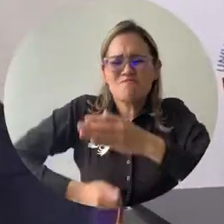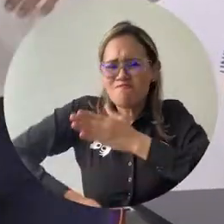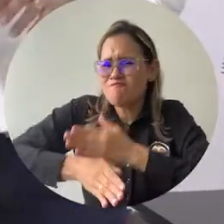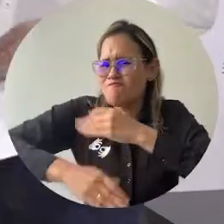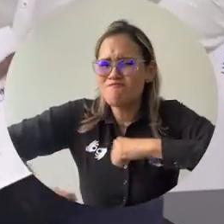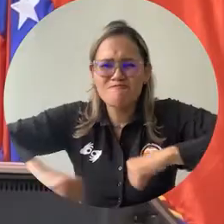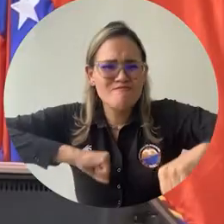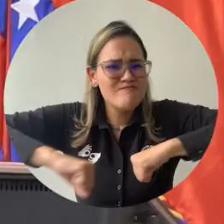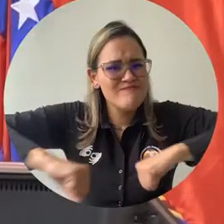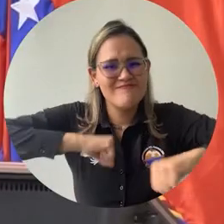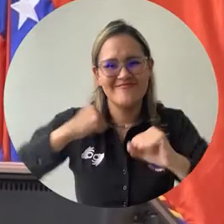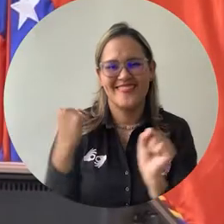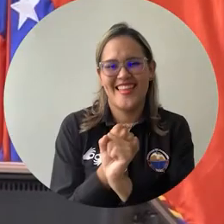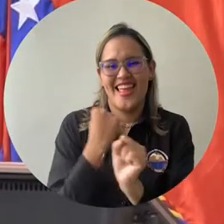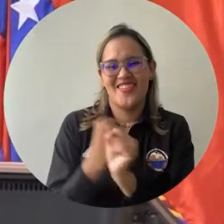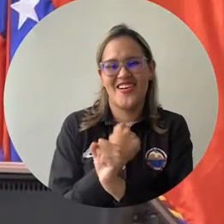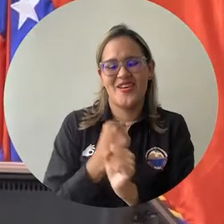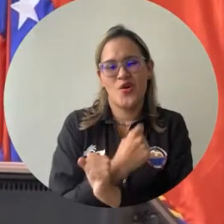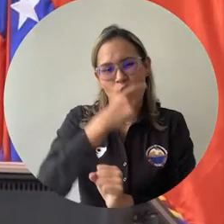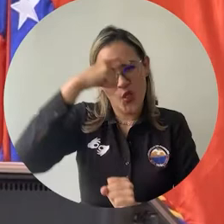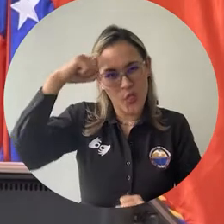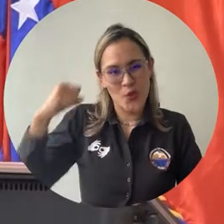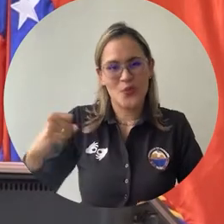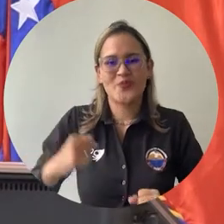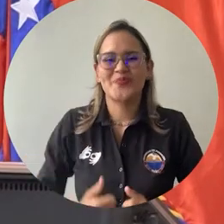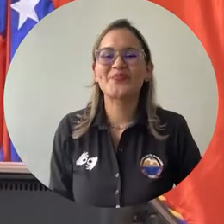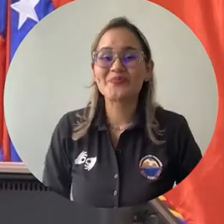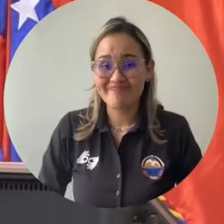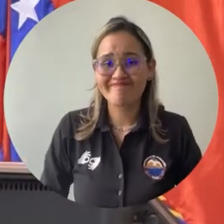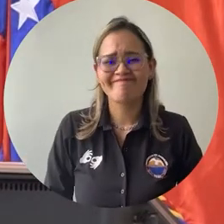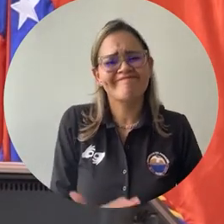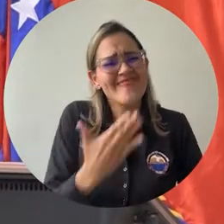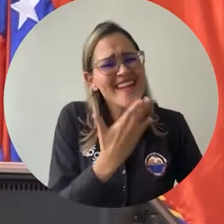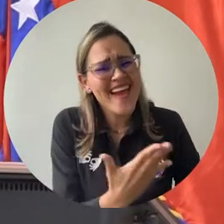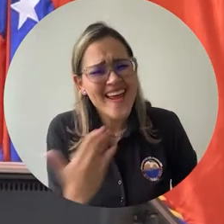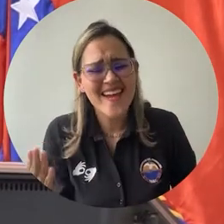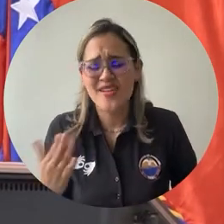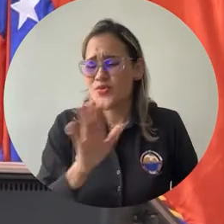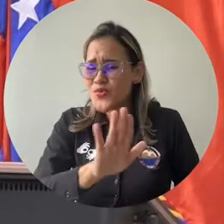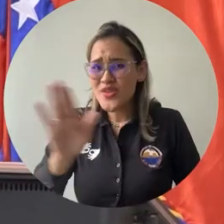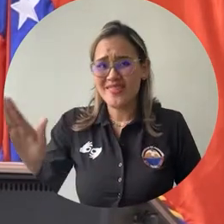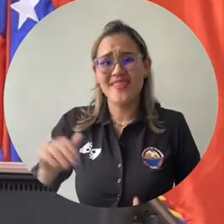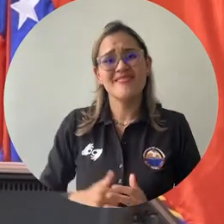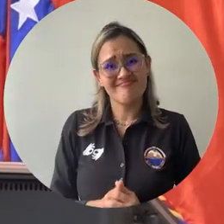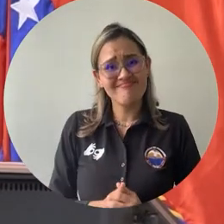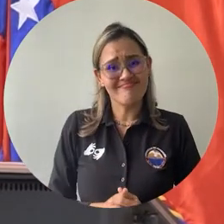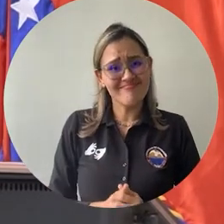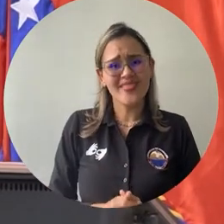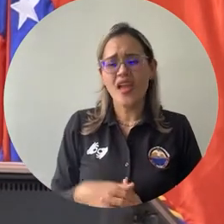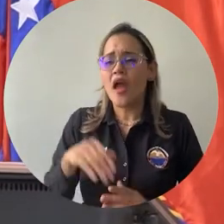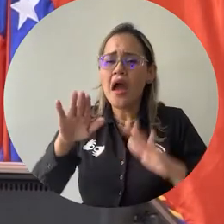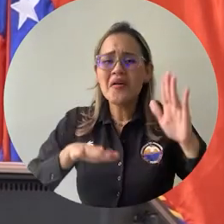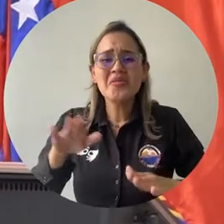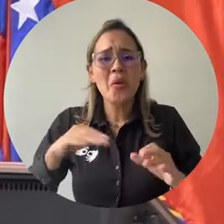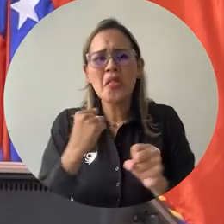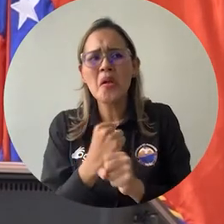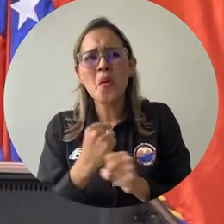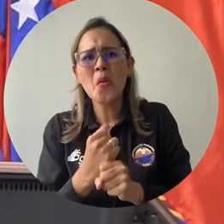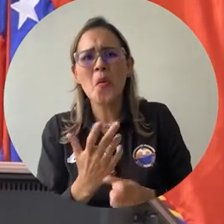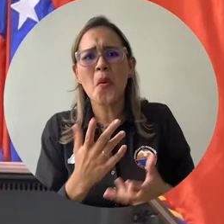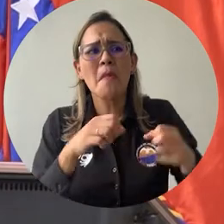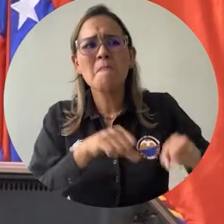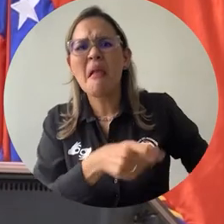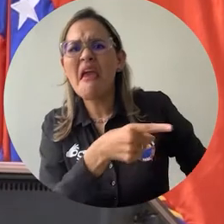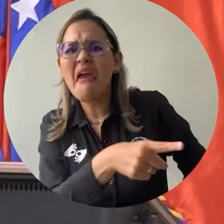institucional. Gracias a ustedes, a ese trabajo que a veces no se ve, que a veces no se reconoce, porque no todo el mérito es de lo académico, de lo